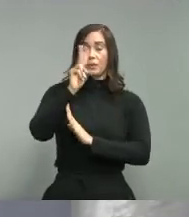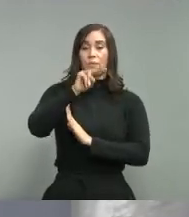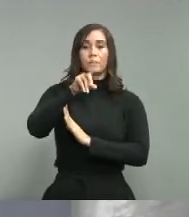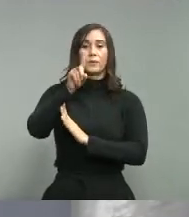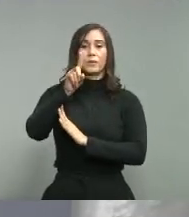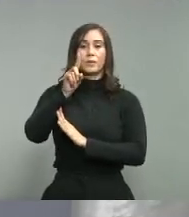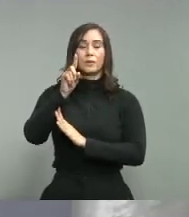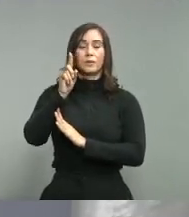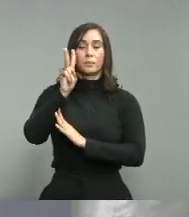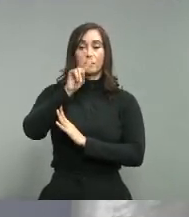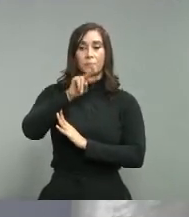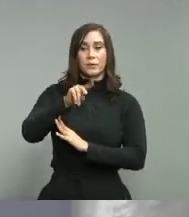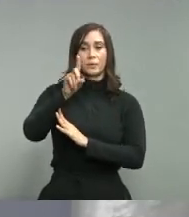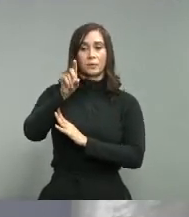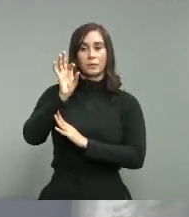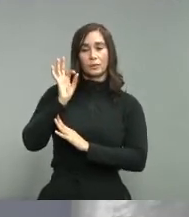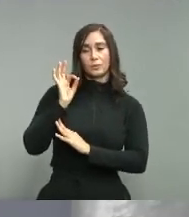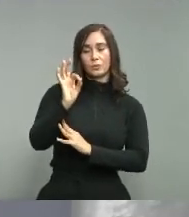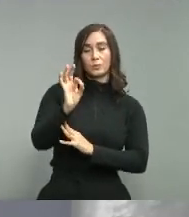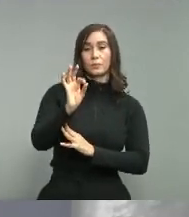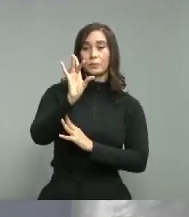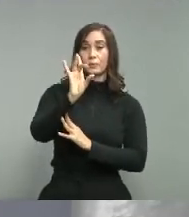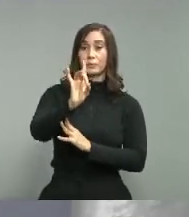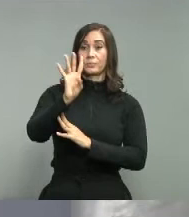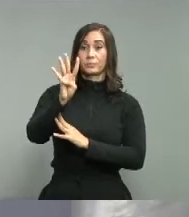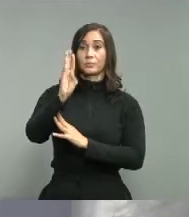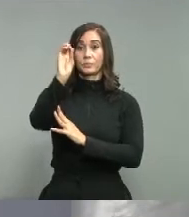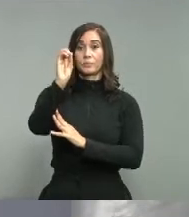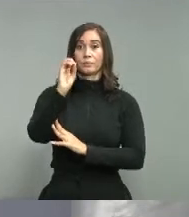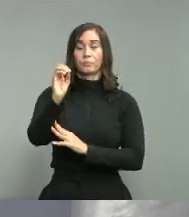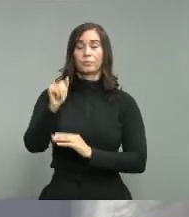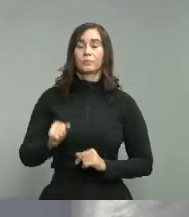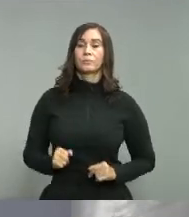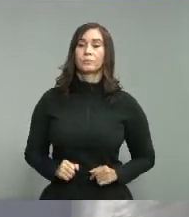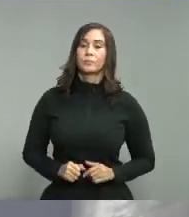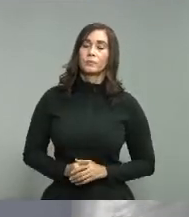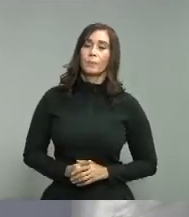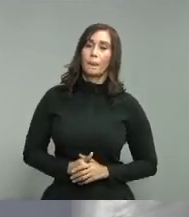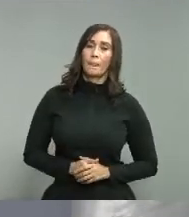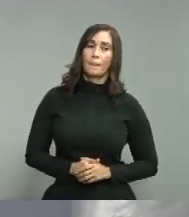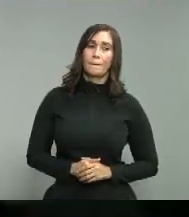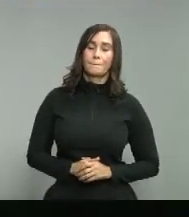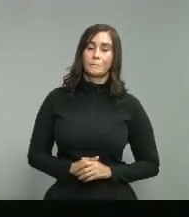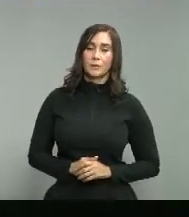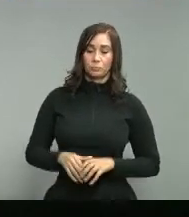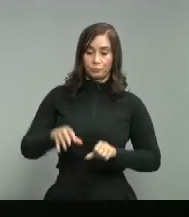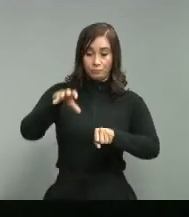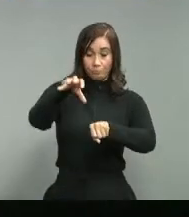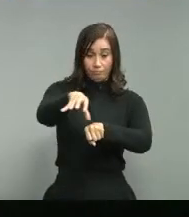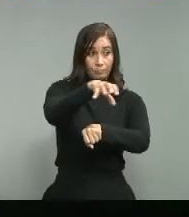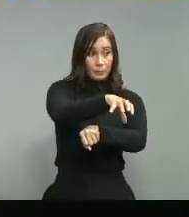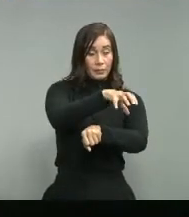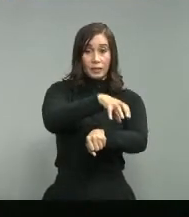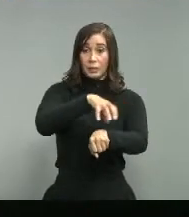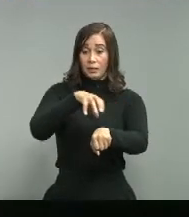.84% La distribución